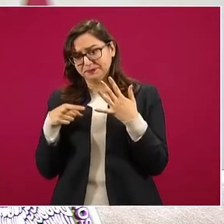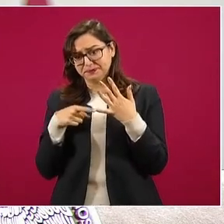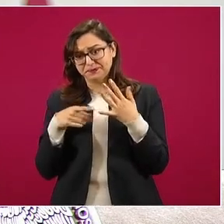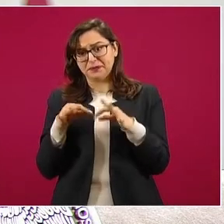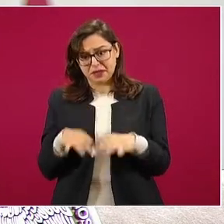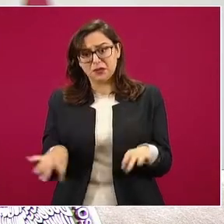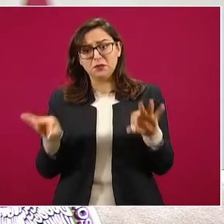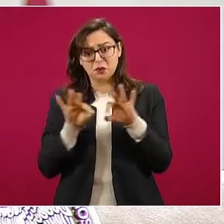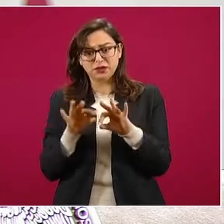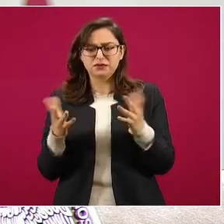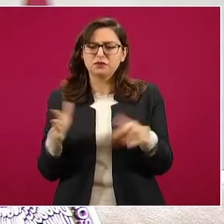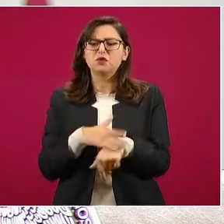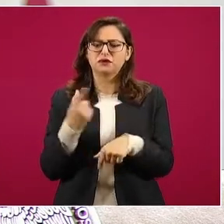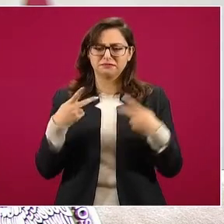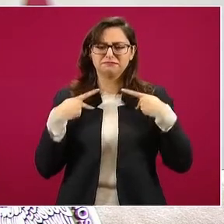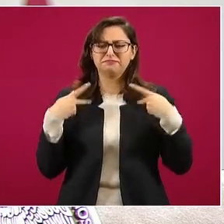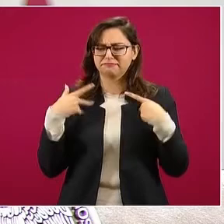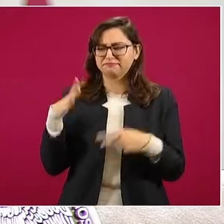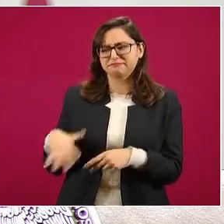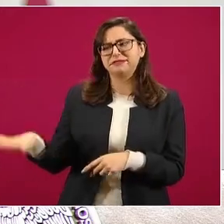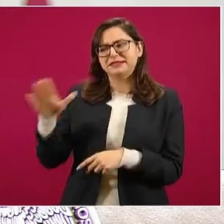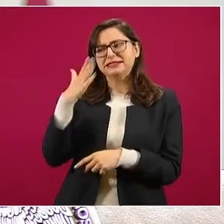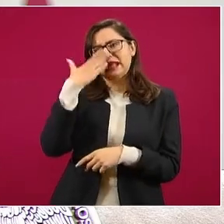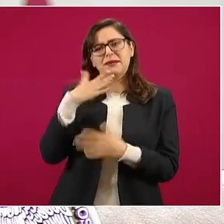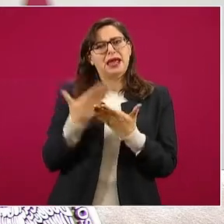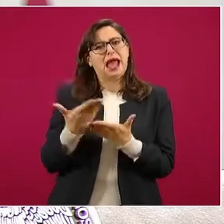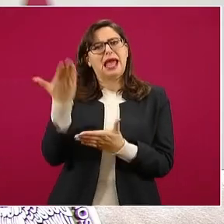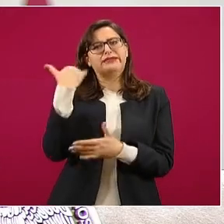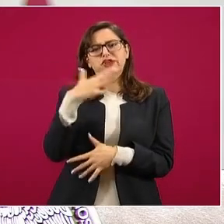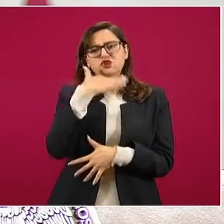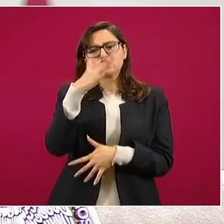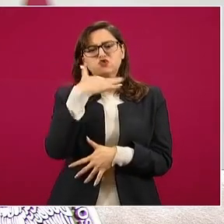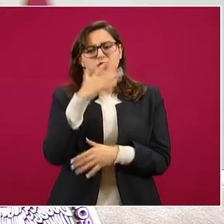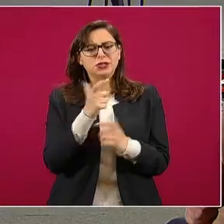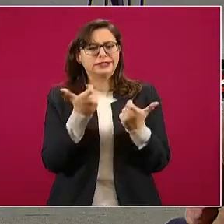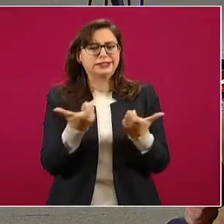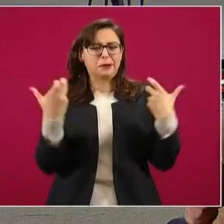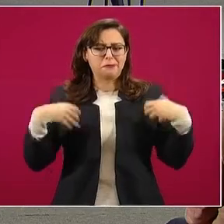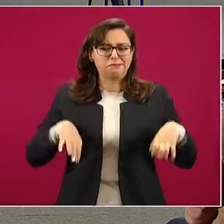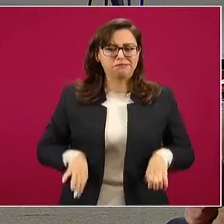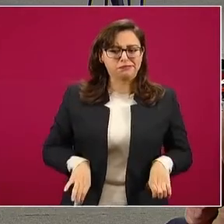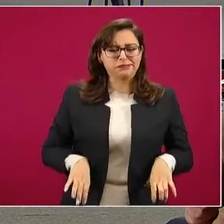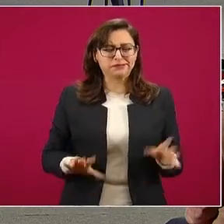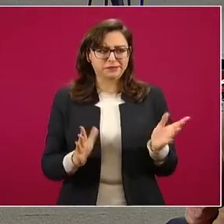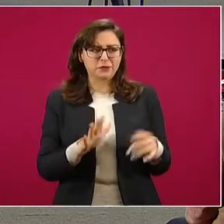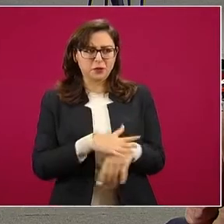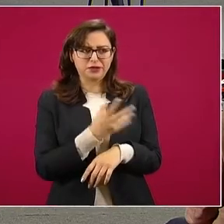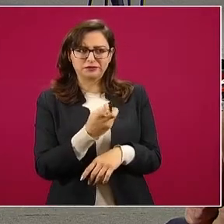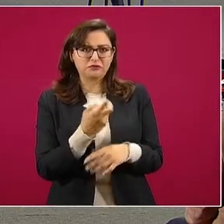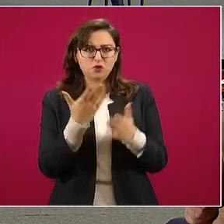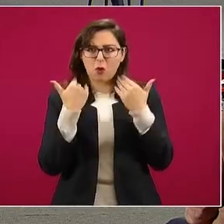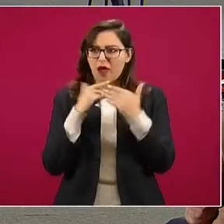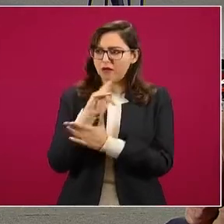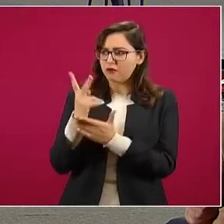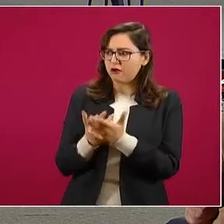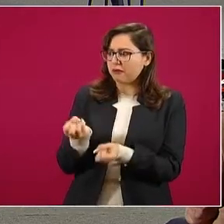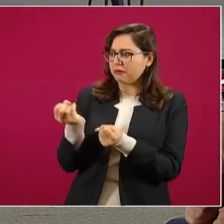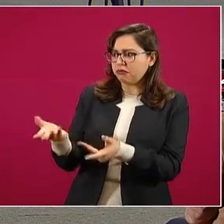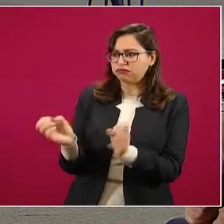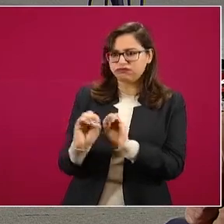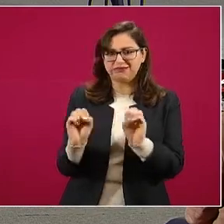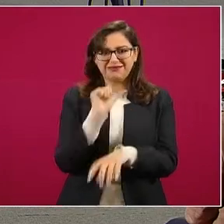corrupción, que se robaban el dinero, pero no veía